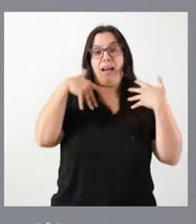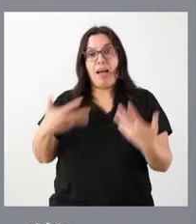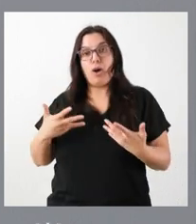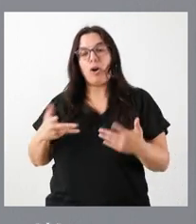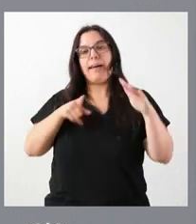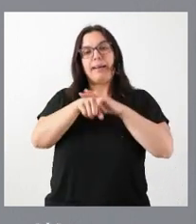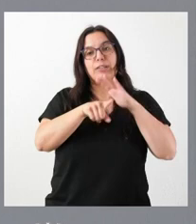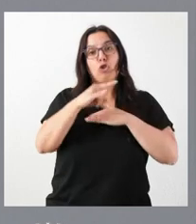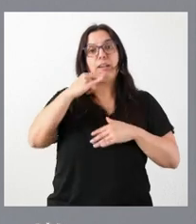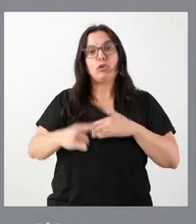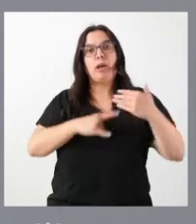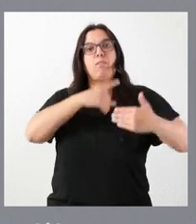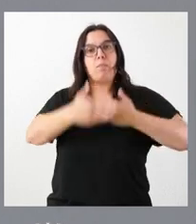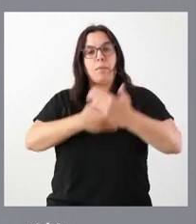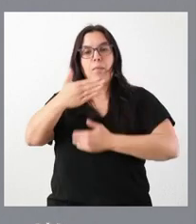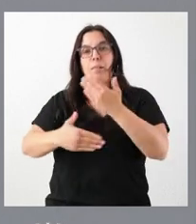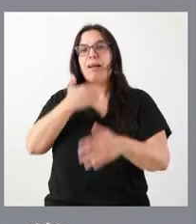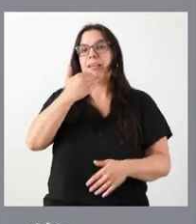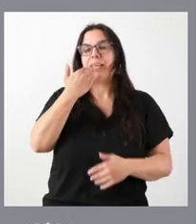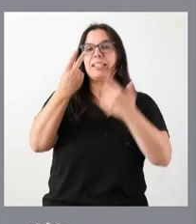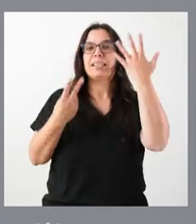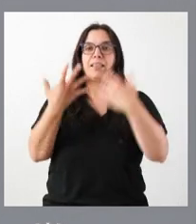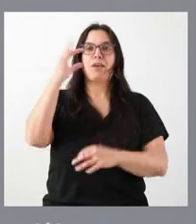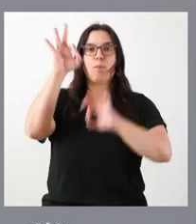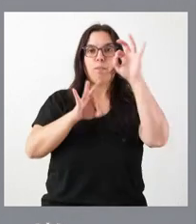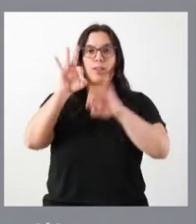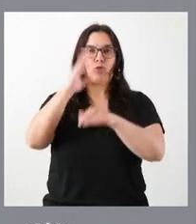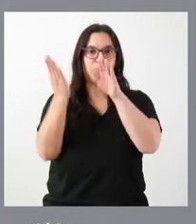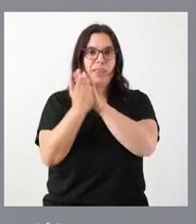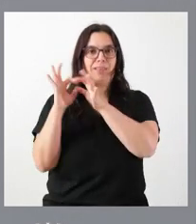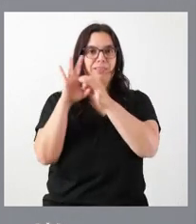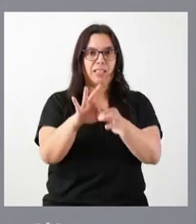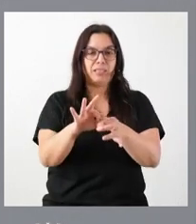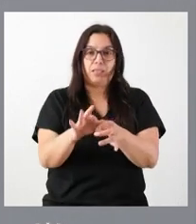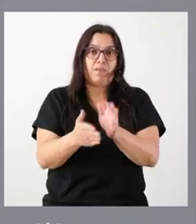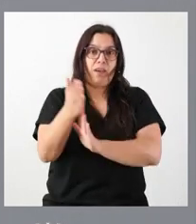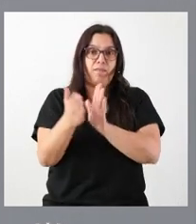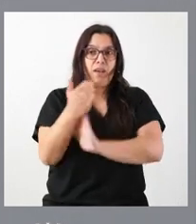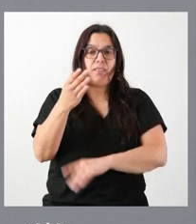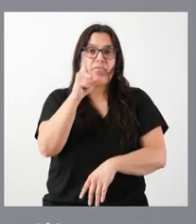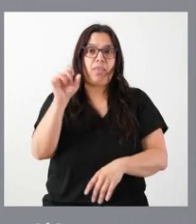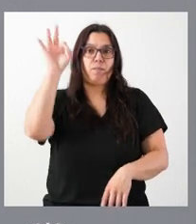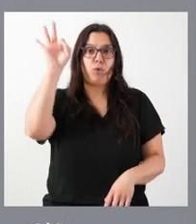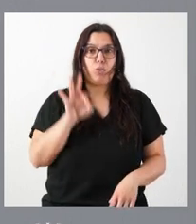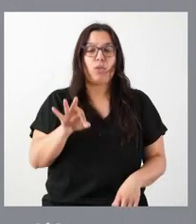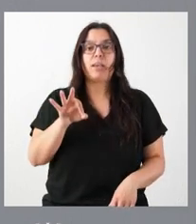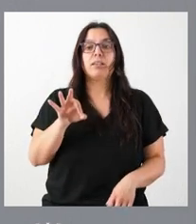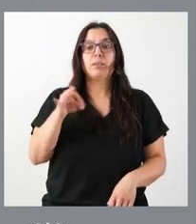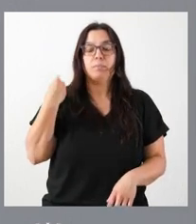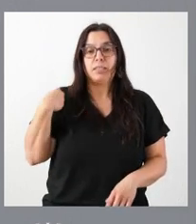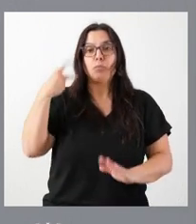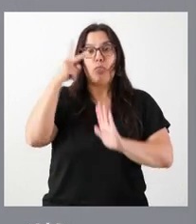la tramitación electrónica alcanza aproximadamente el 75% de sus expedientes y va a ser ya del 100% a partir de este